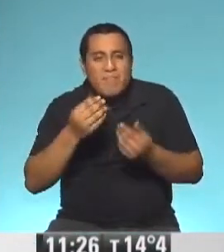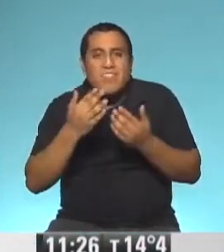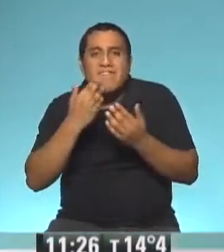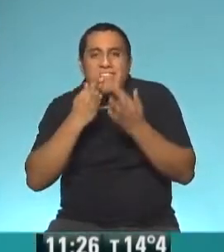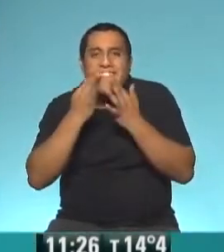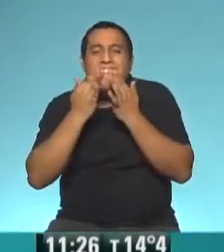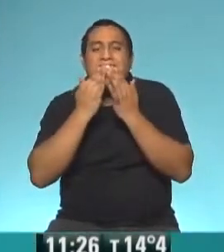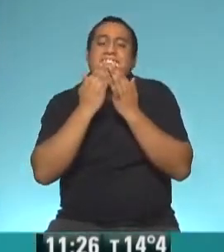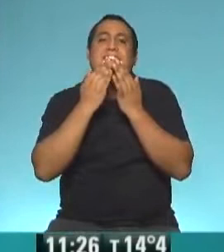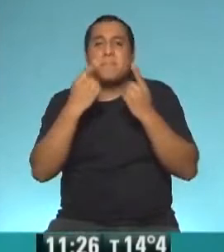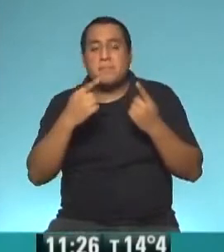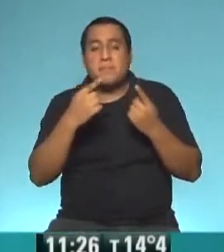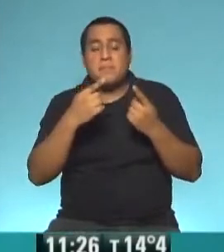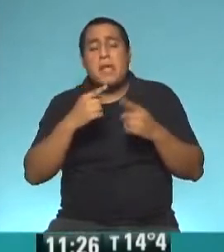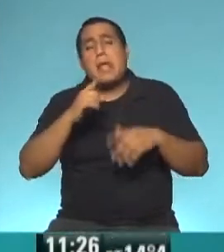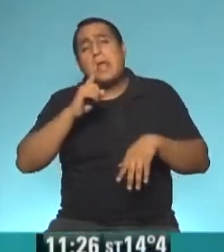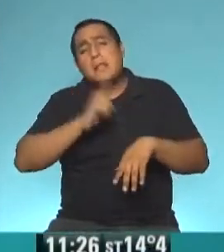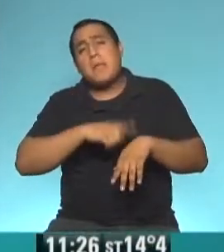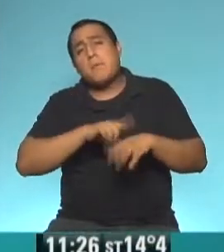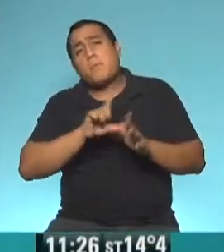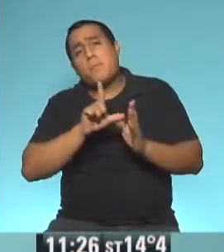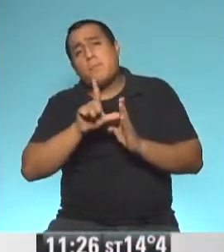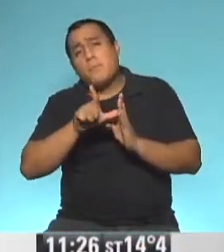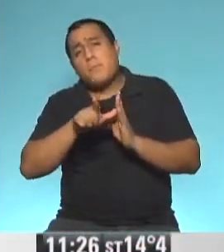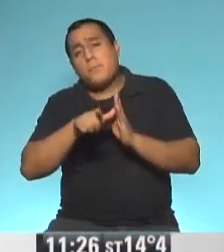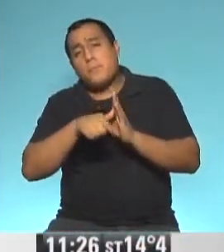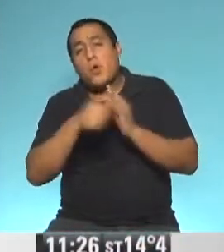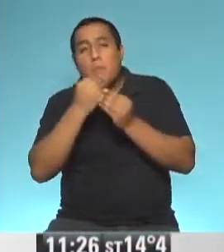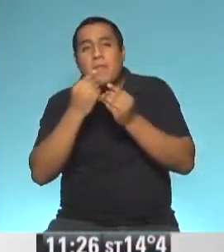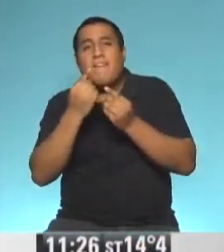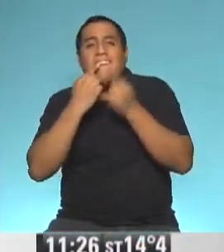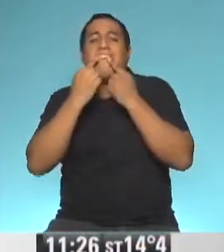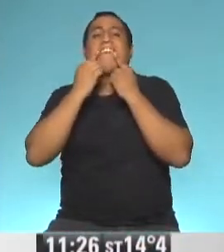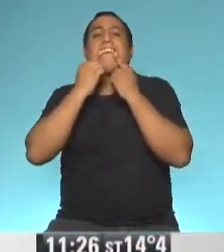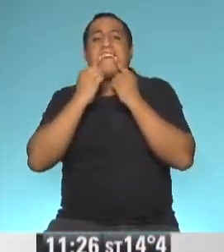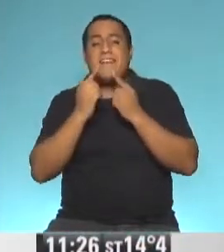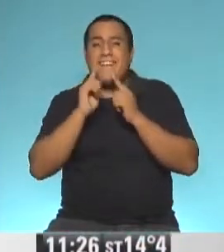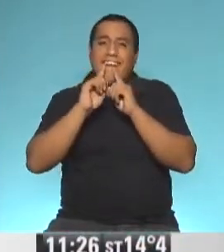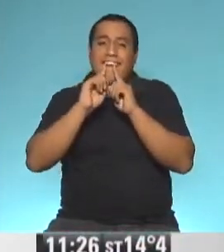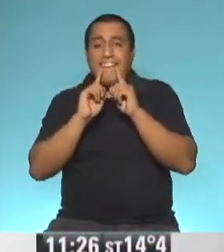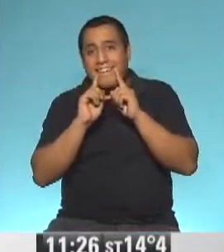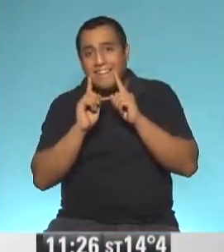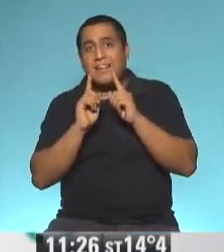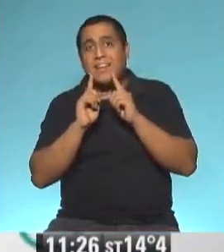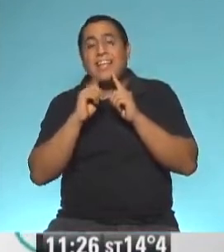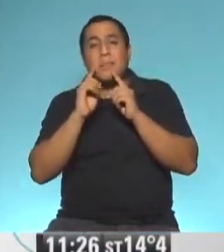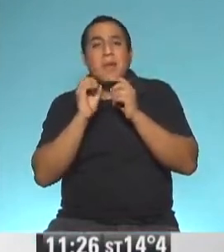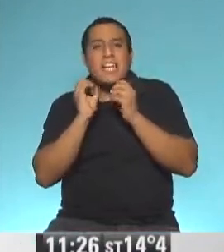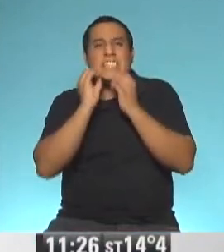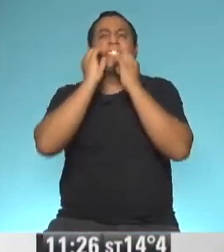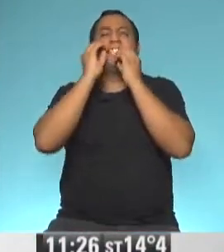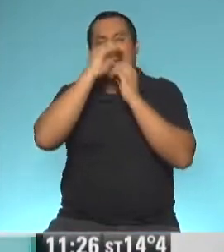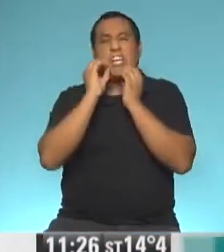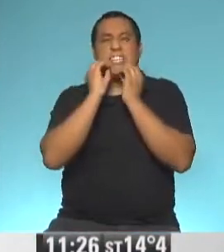¿Y qué pasa? Cuanto más tiempo queda pegada la comida sobre los dientes, es más fácil que tengamos caries. Ok.